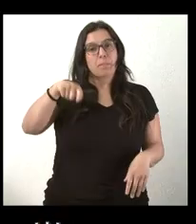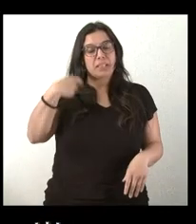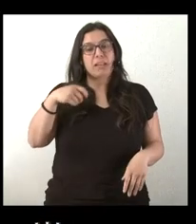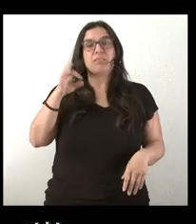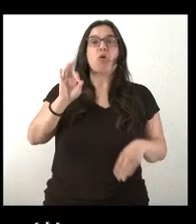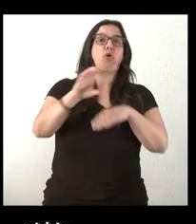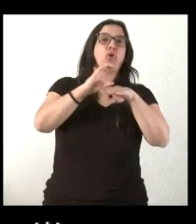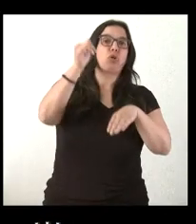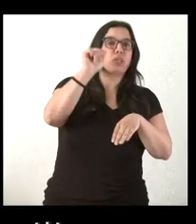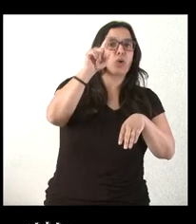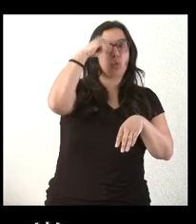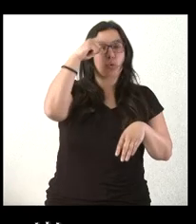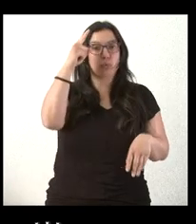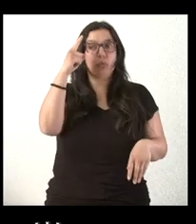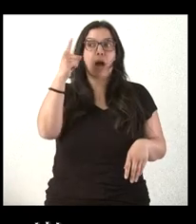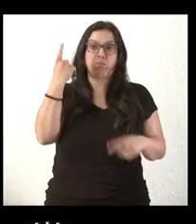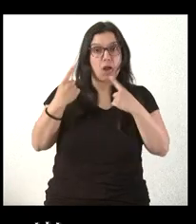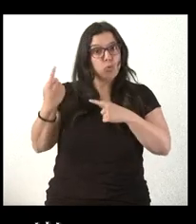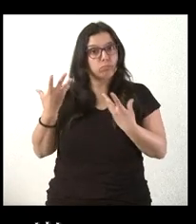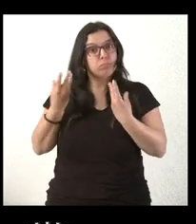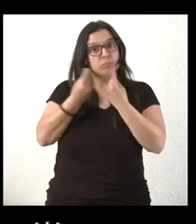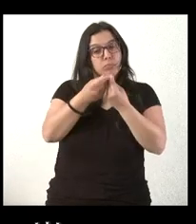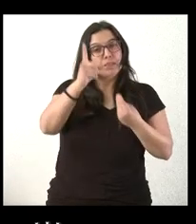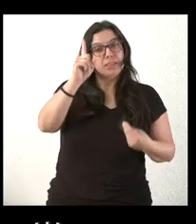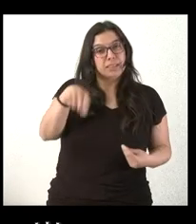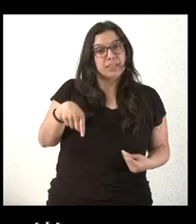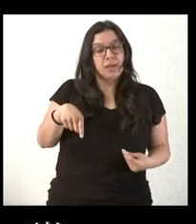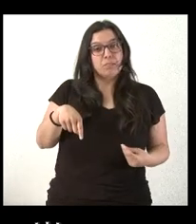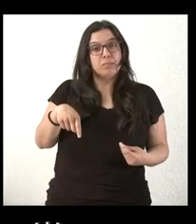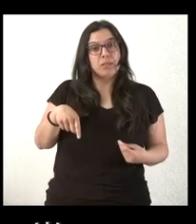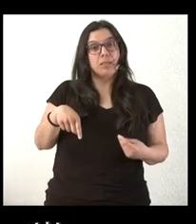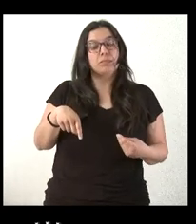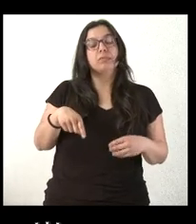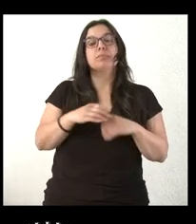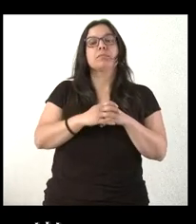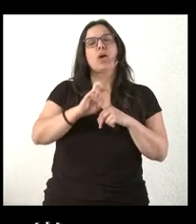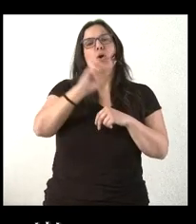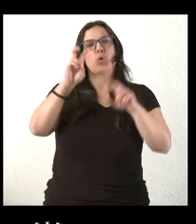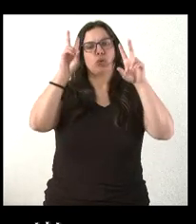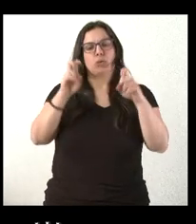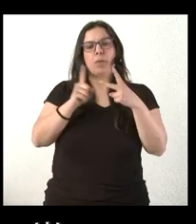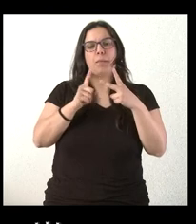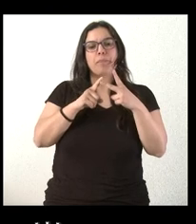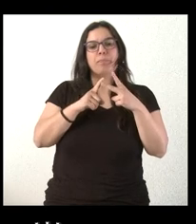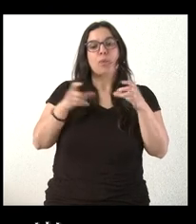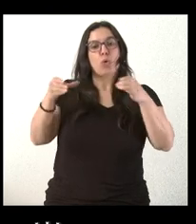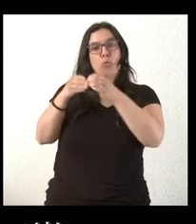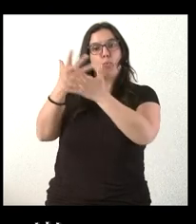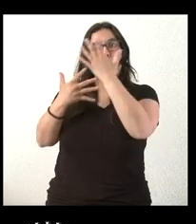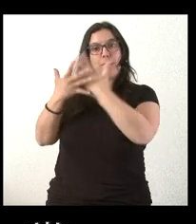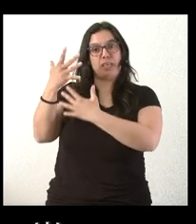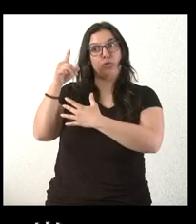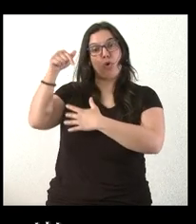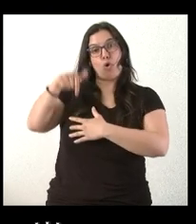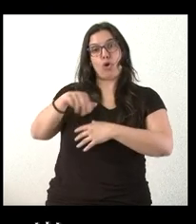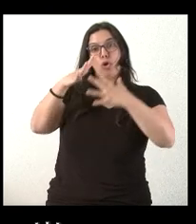Cultura, ya que se trata de una exposición. No sé si van a acompañar al presidente. Y, sobre otra cuestión, el Grupo Mixto ha registrado hoy en